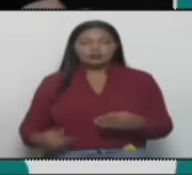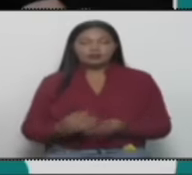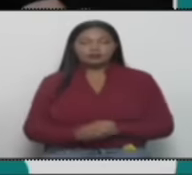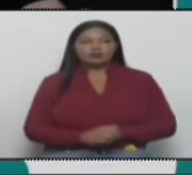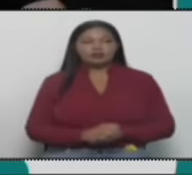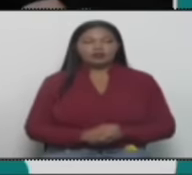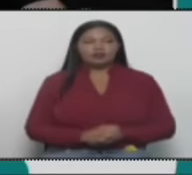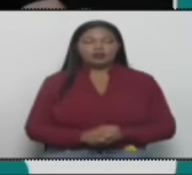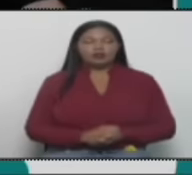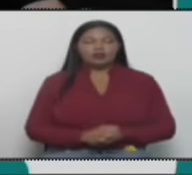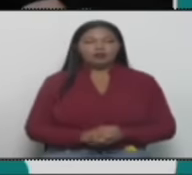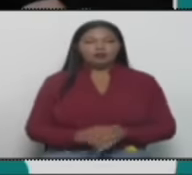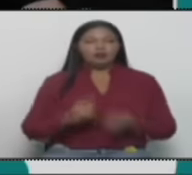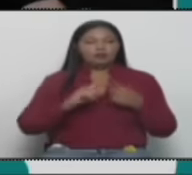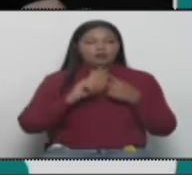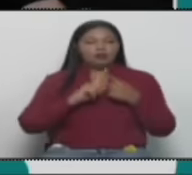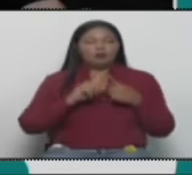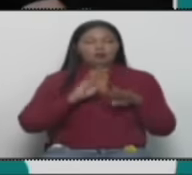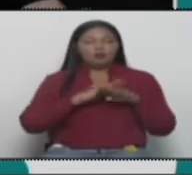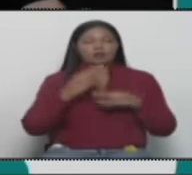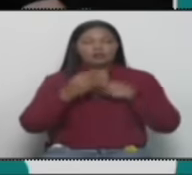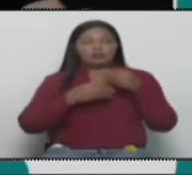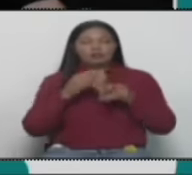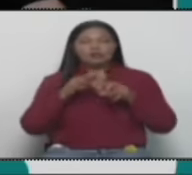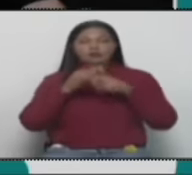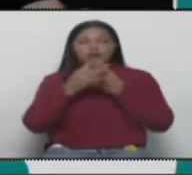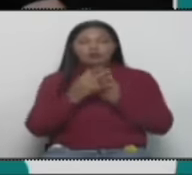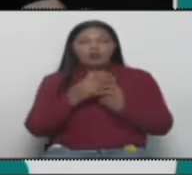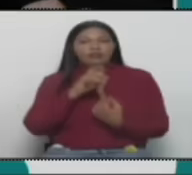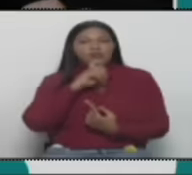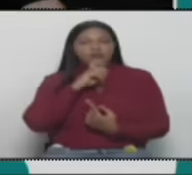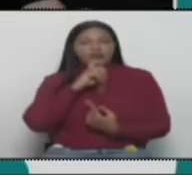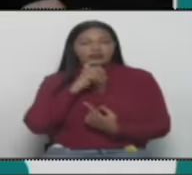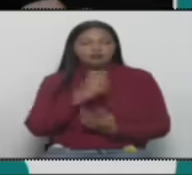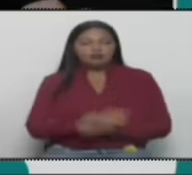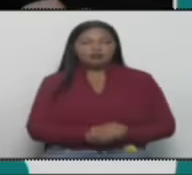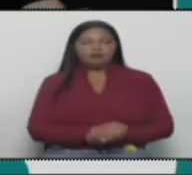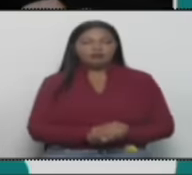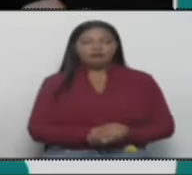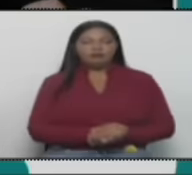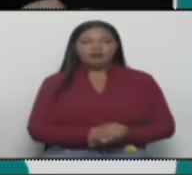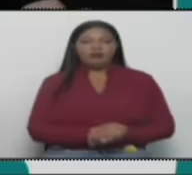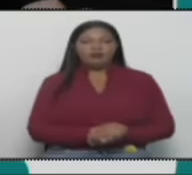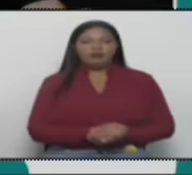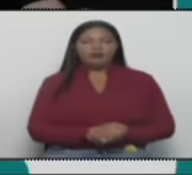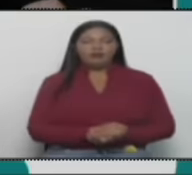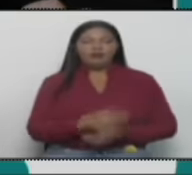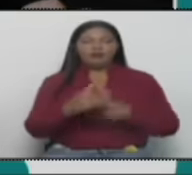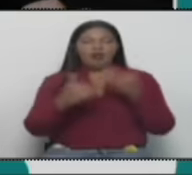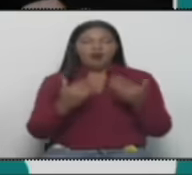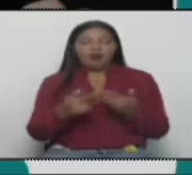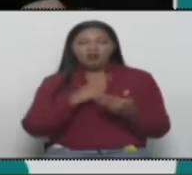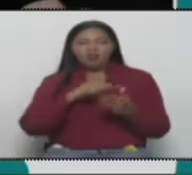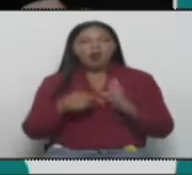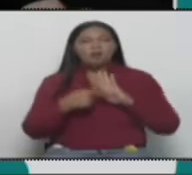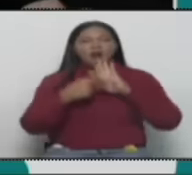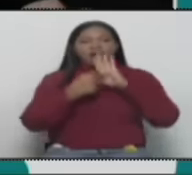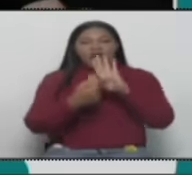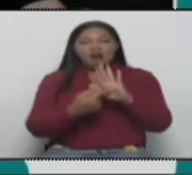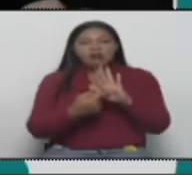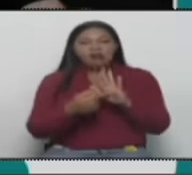Porque se produce una situación grave, aunque notoria, comunicacional,